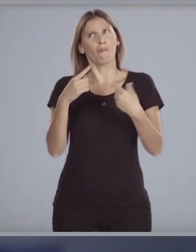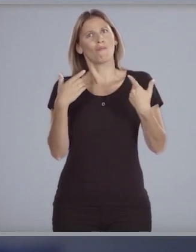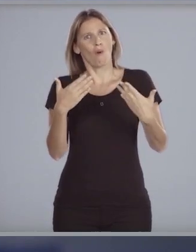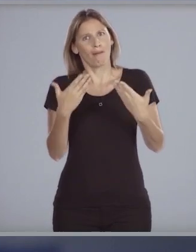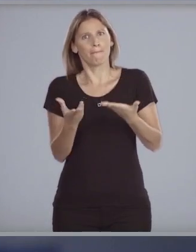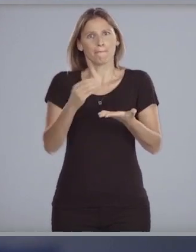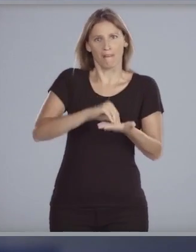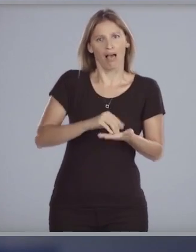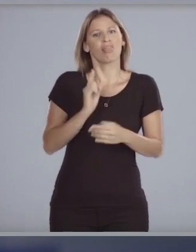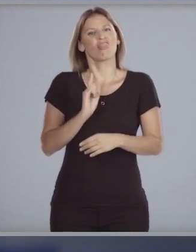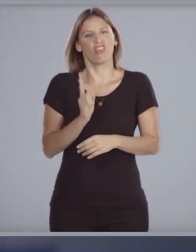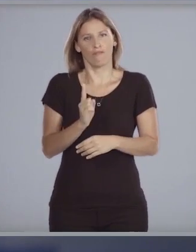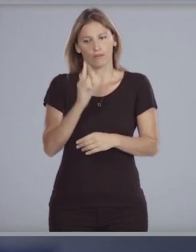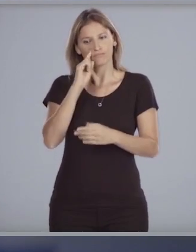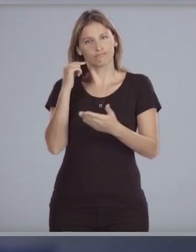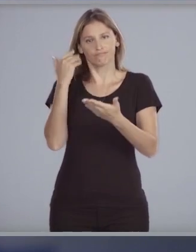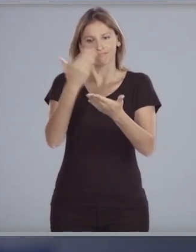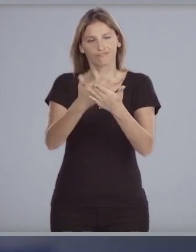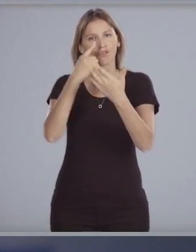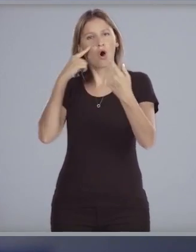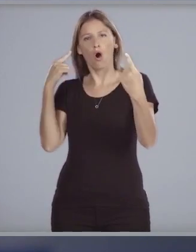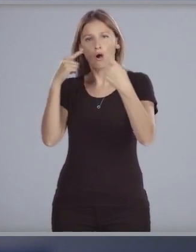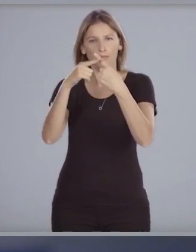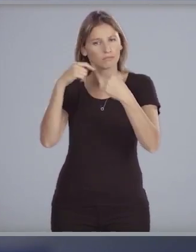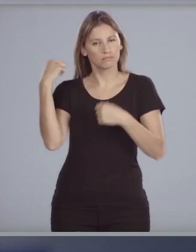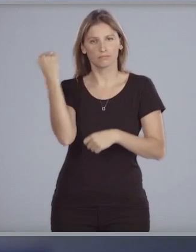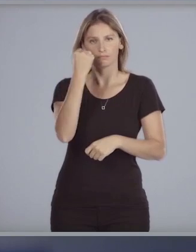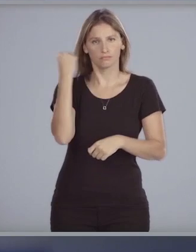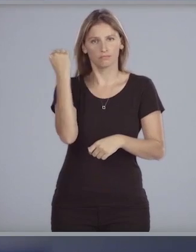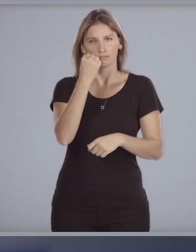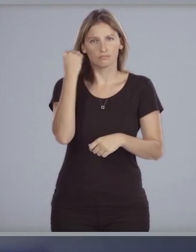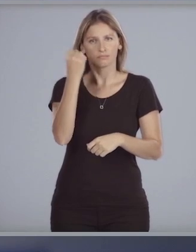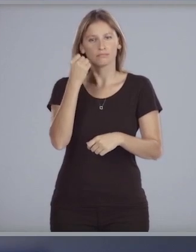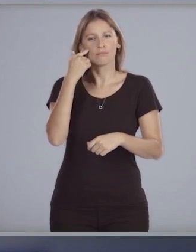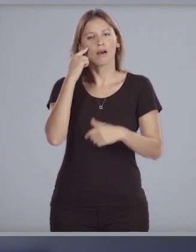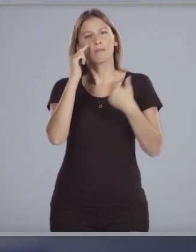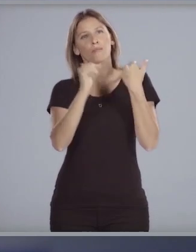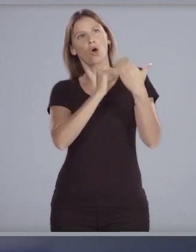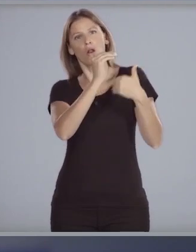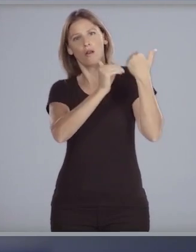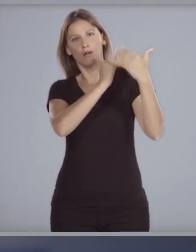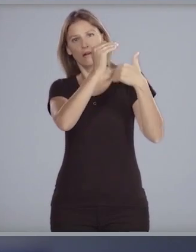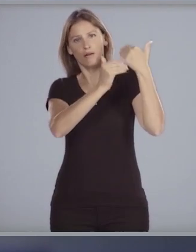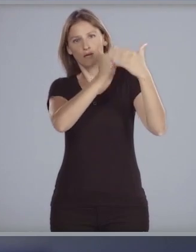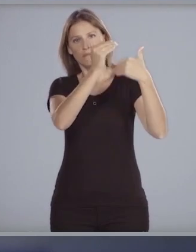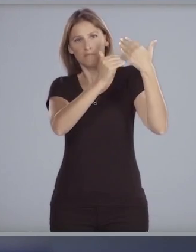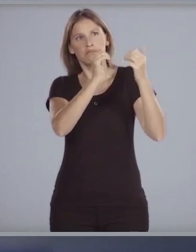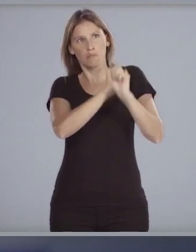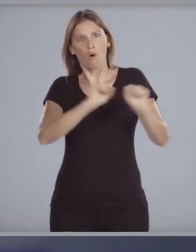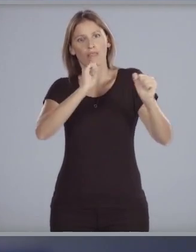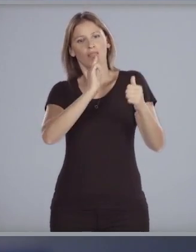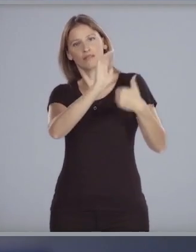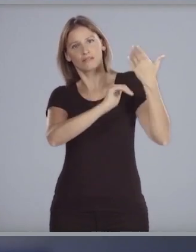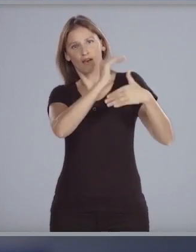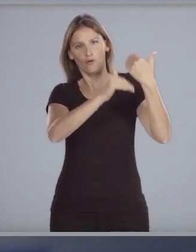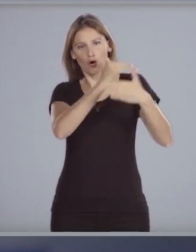no solo puede debe plantearse como objetivo fundamental el de progresar en su